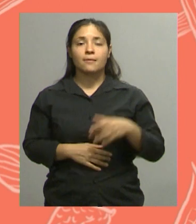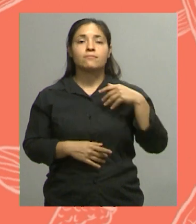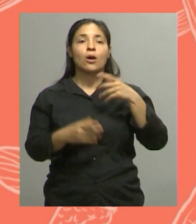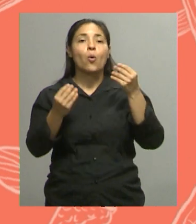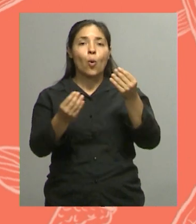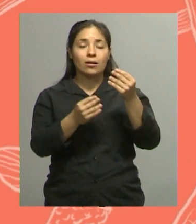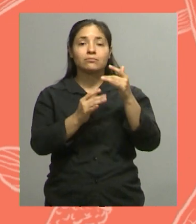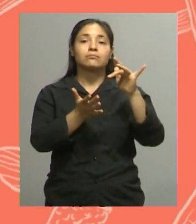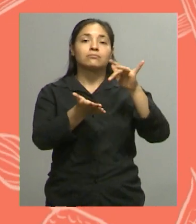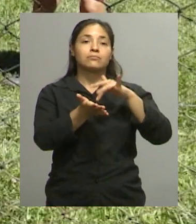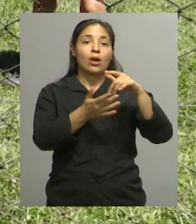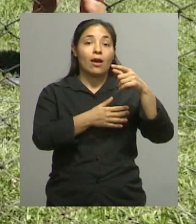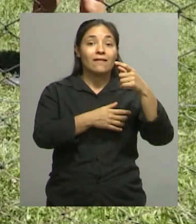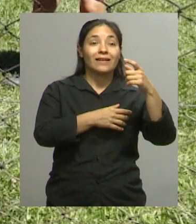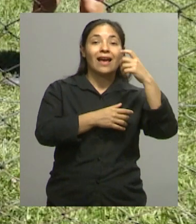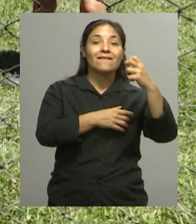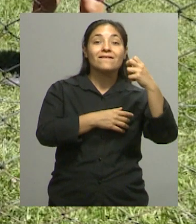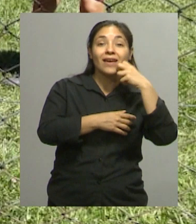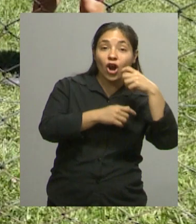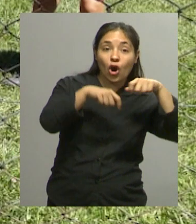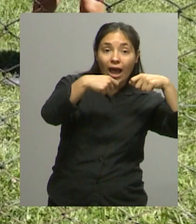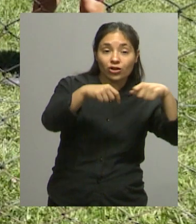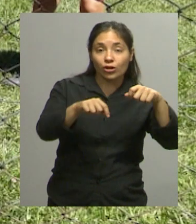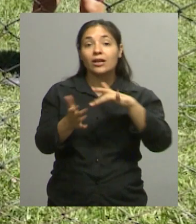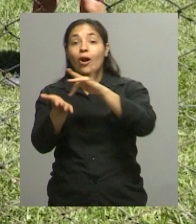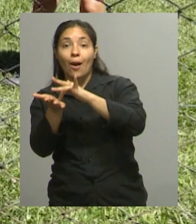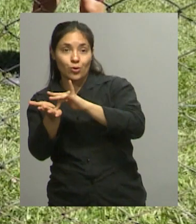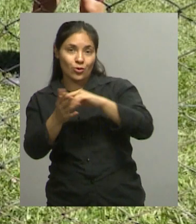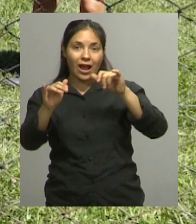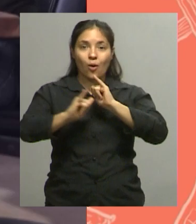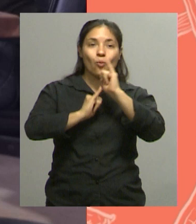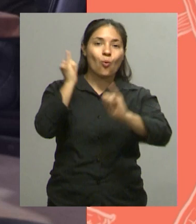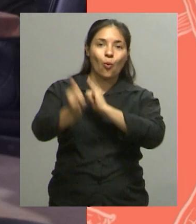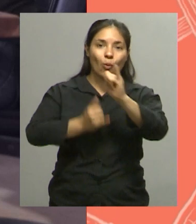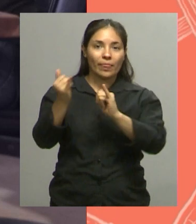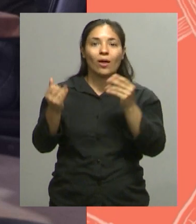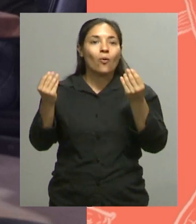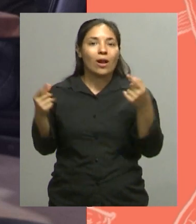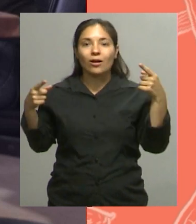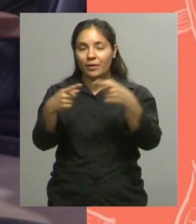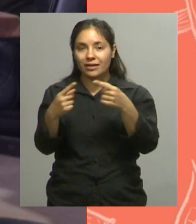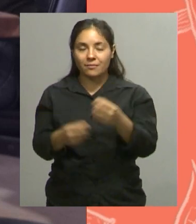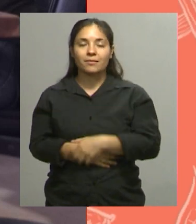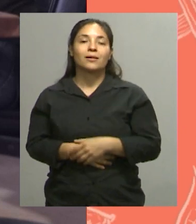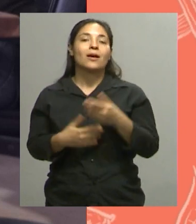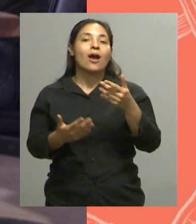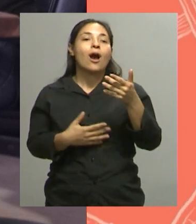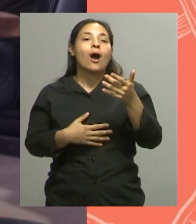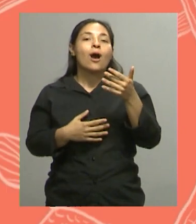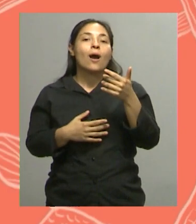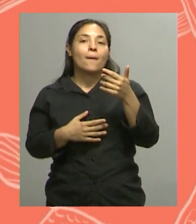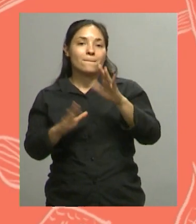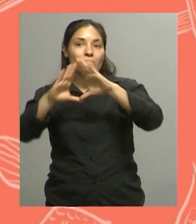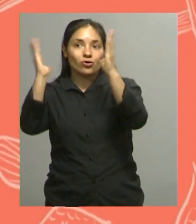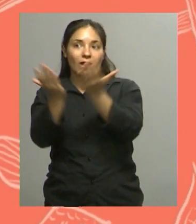visibilizar el trabajo de los y las recuperadoras y ahora estamos a propósito del mundial y de la fecha